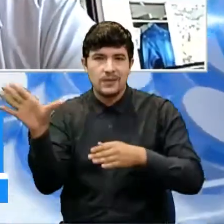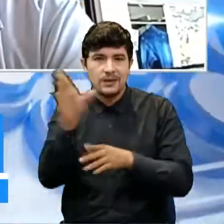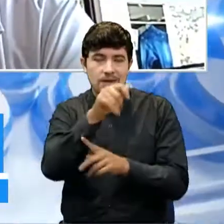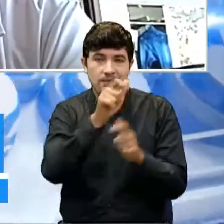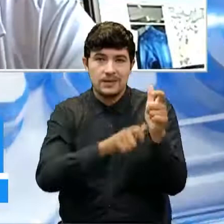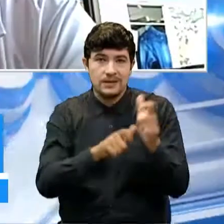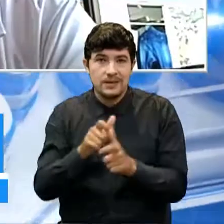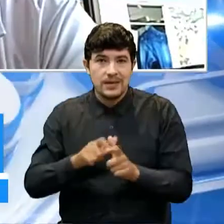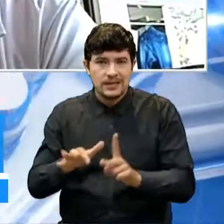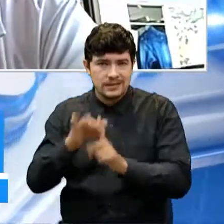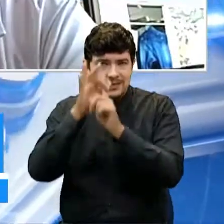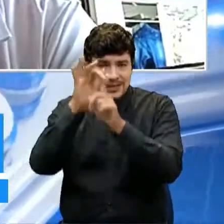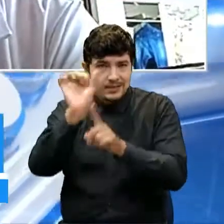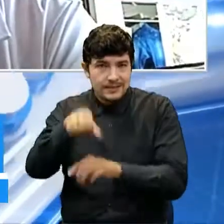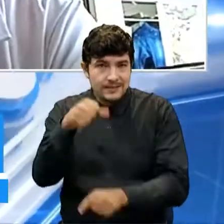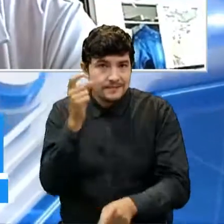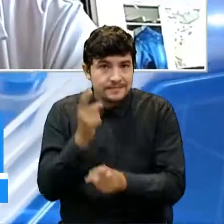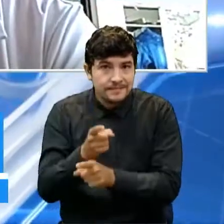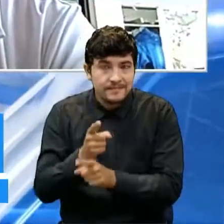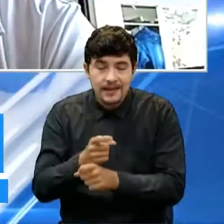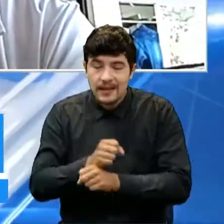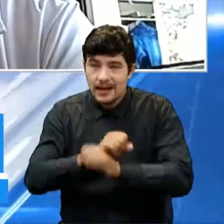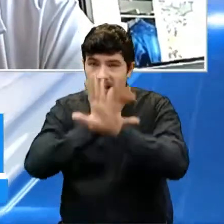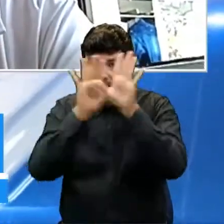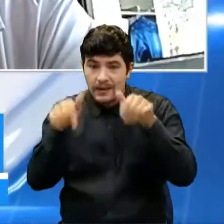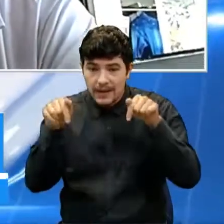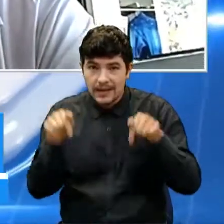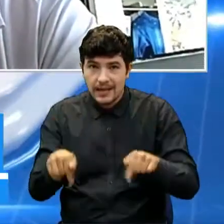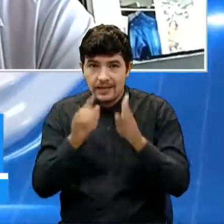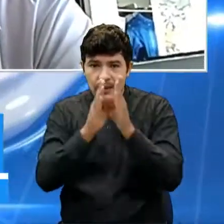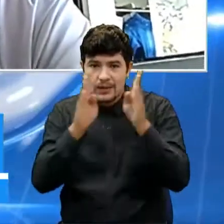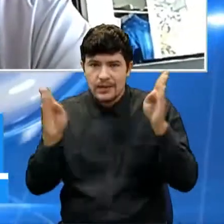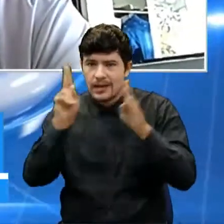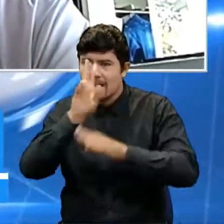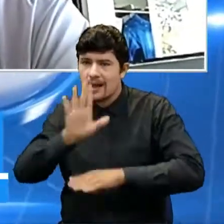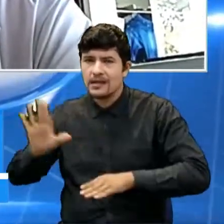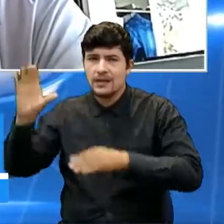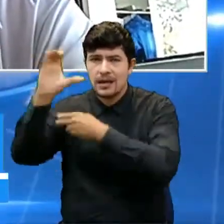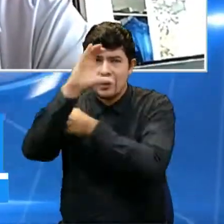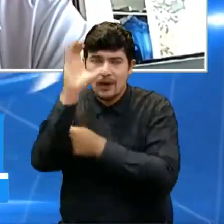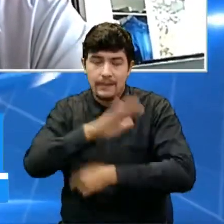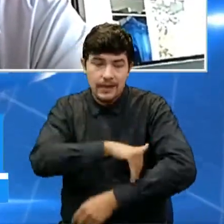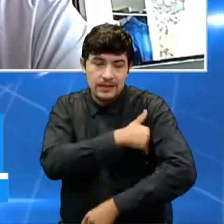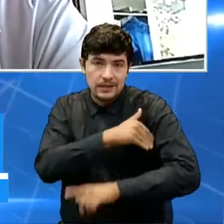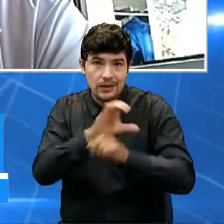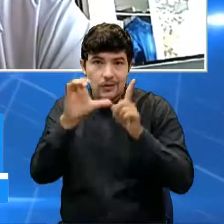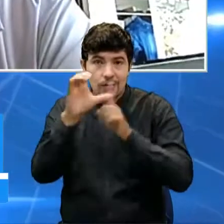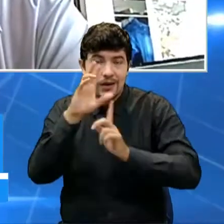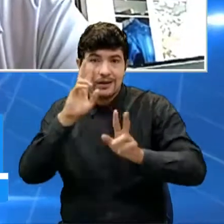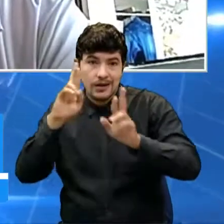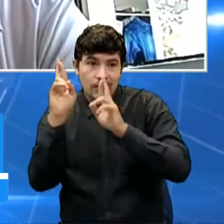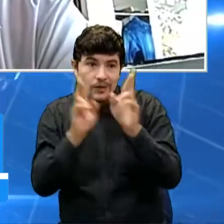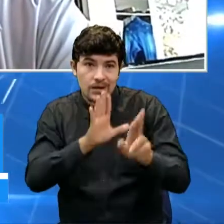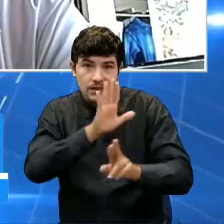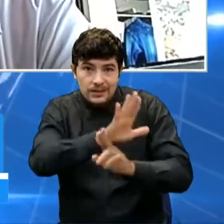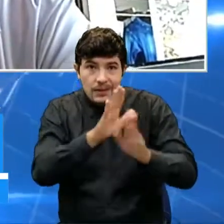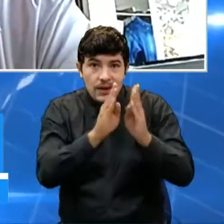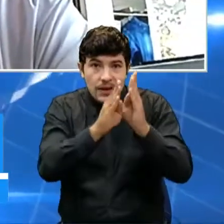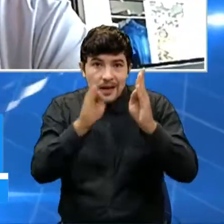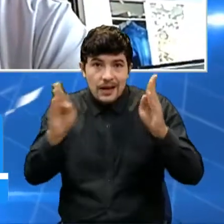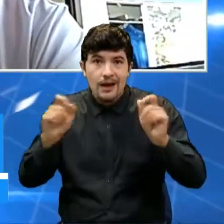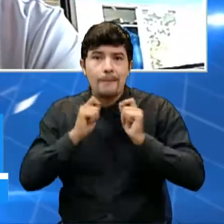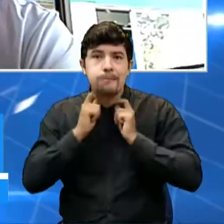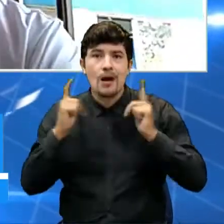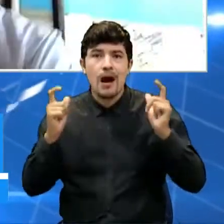TRO. Sí, claro, la Biblioteca Nacional de Colombia y el Ministerio de Cultura han reconocido a la Biblioteca